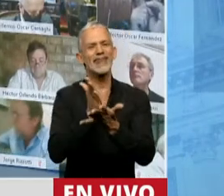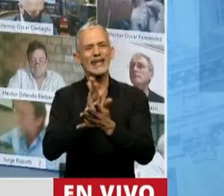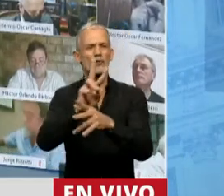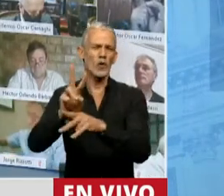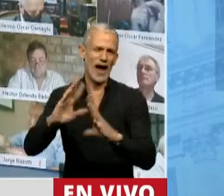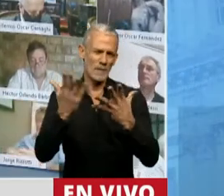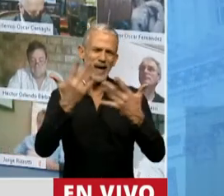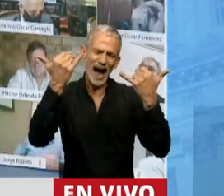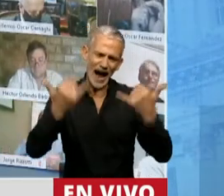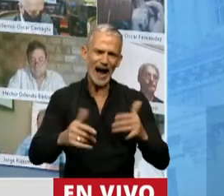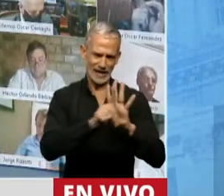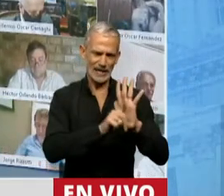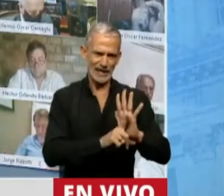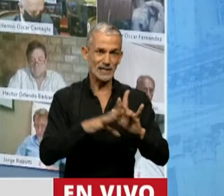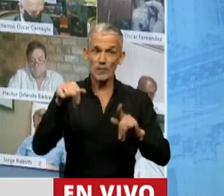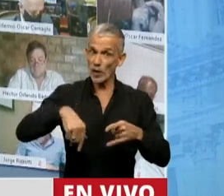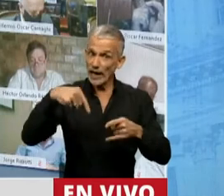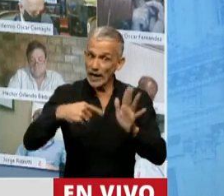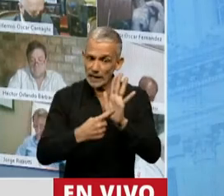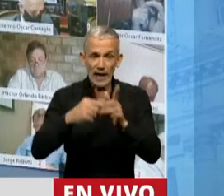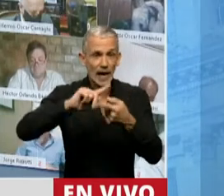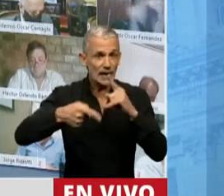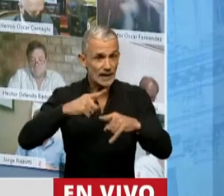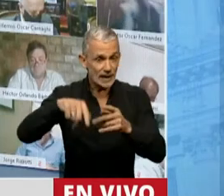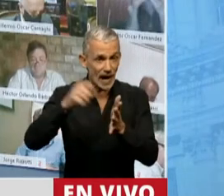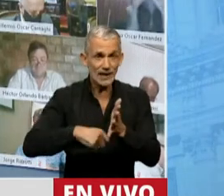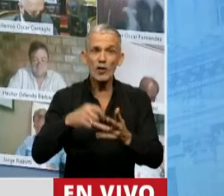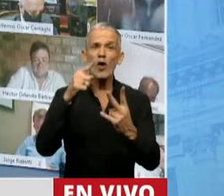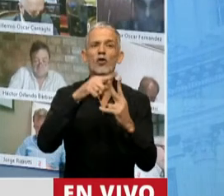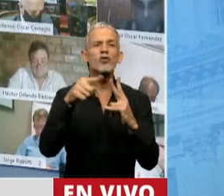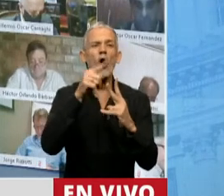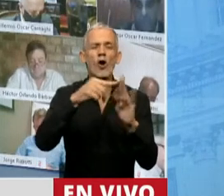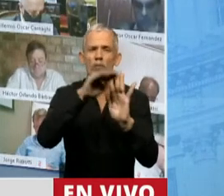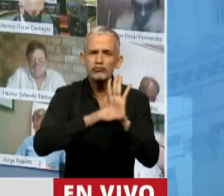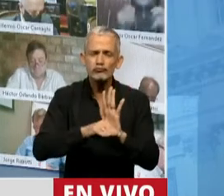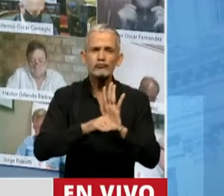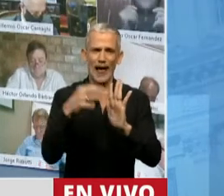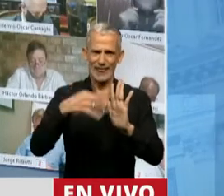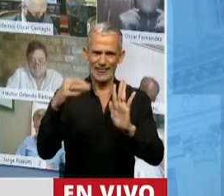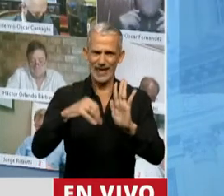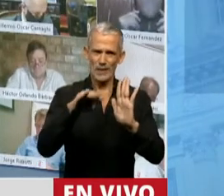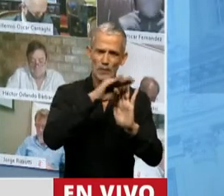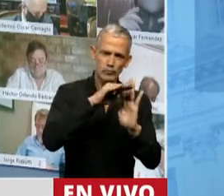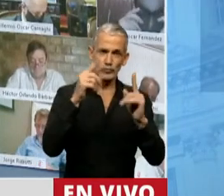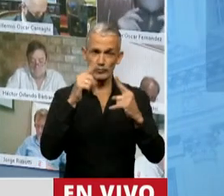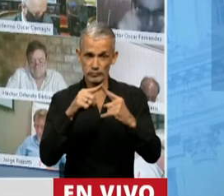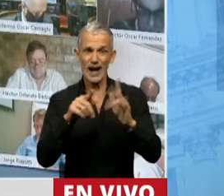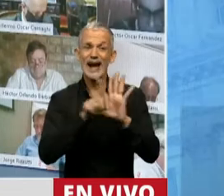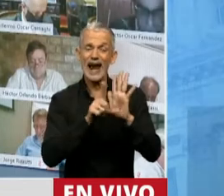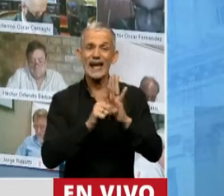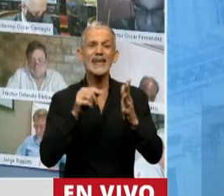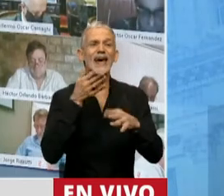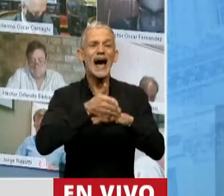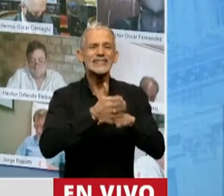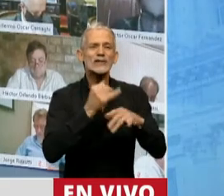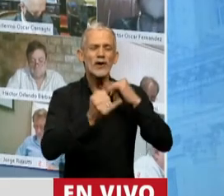ambiental. Pero este tratado necesita dos normas para que se vuelva operativo. Una ley de acceso